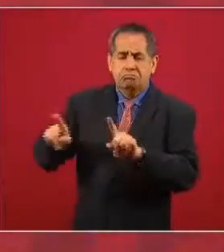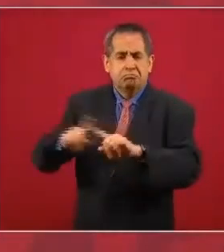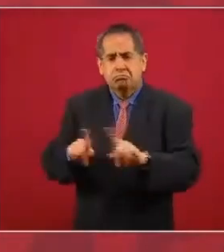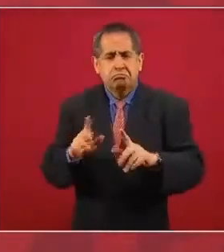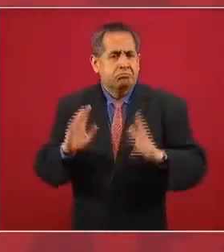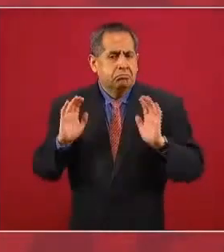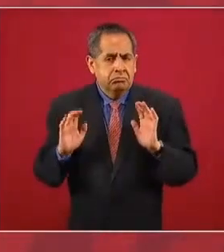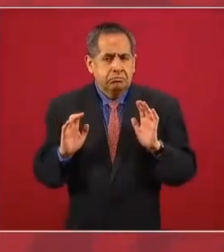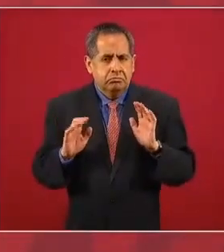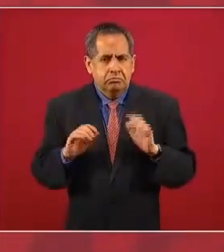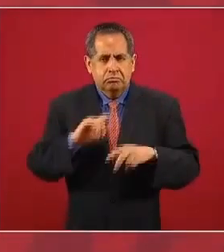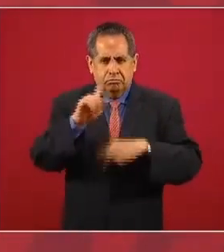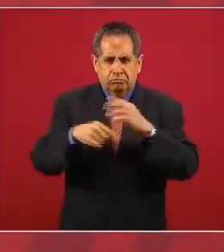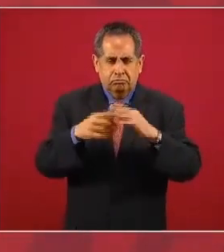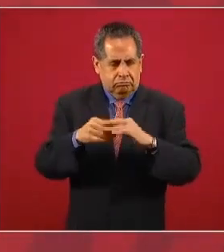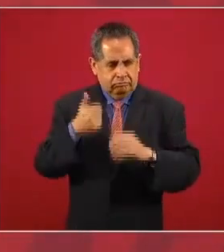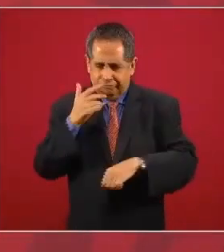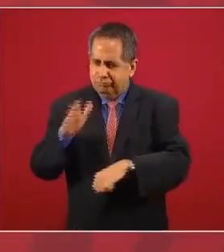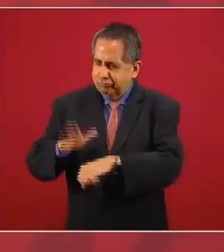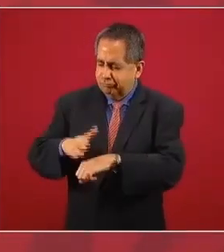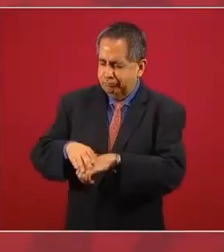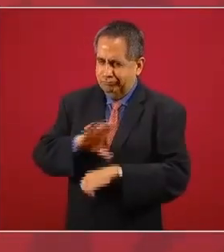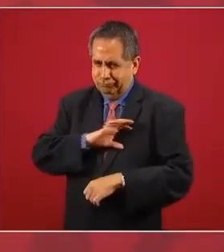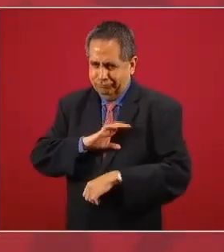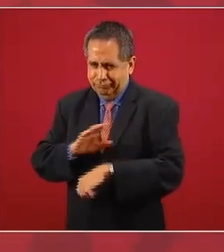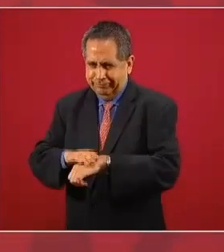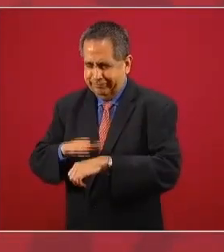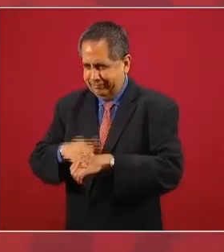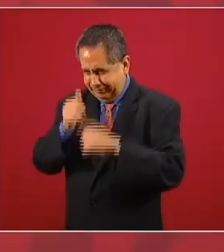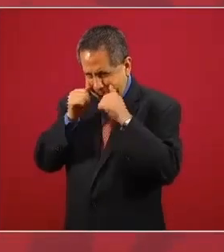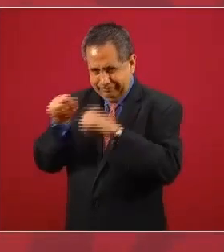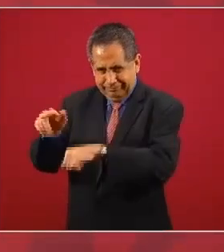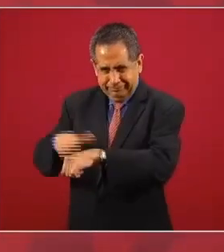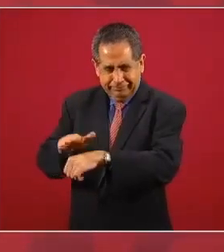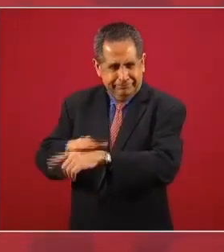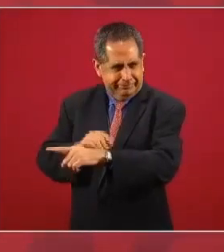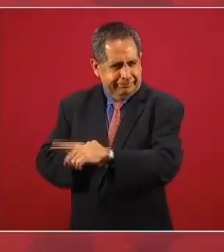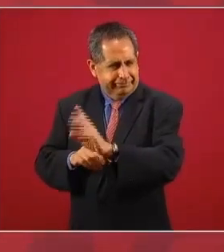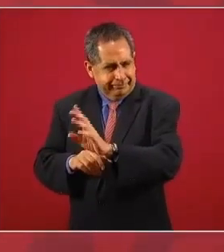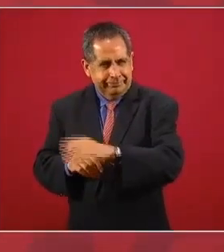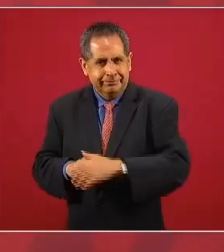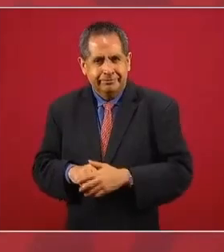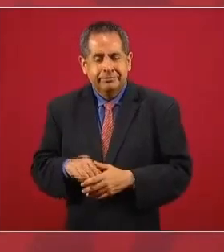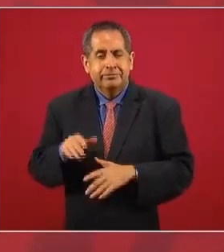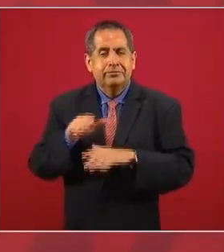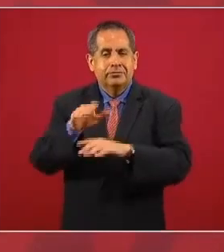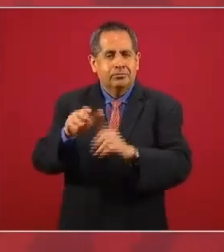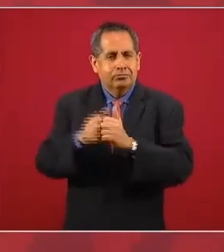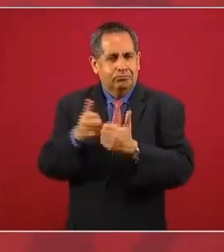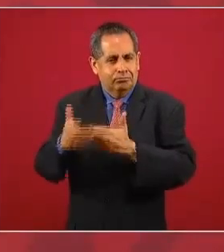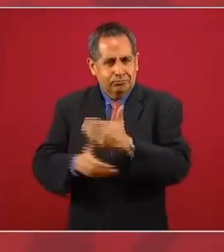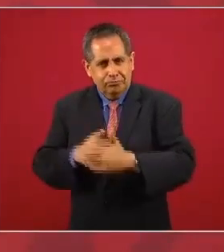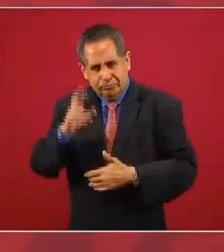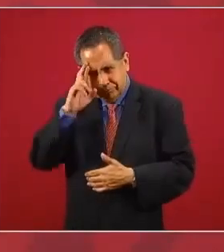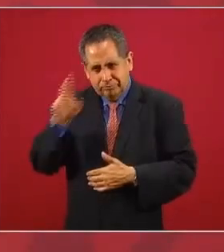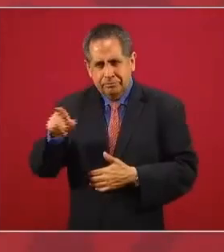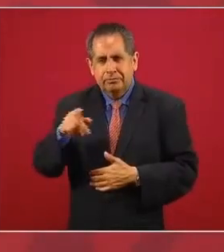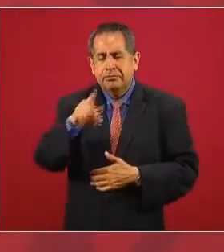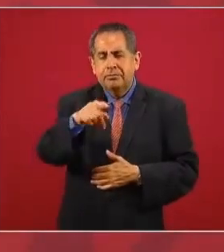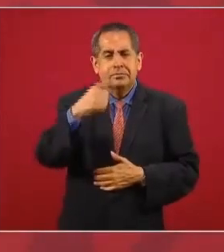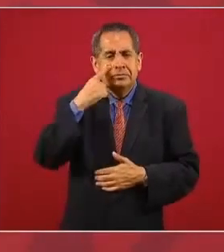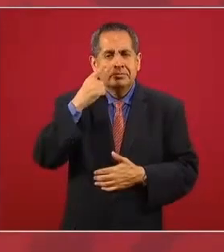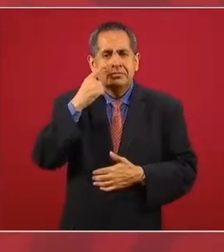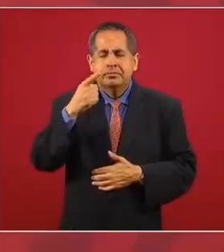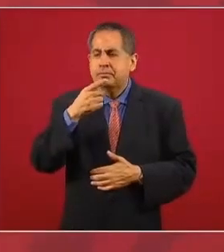ahora les voy a hacer un reclamo fraterno, respetuoso. Fíjense que